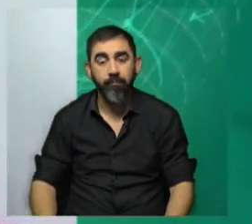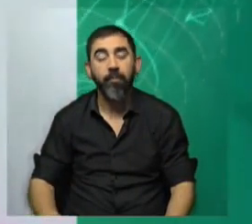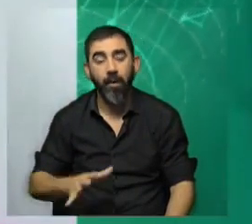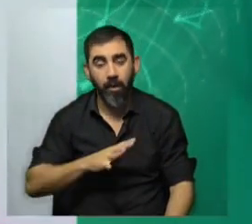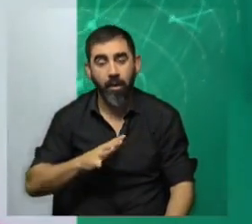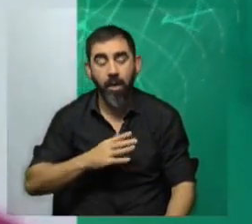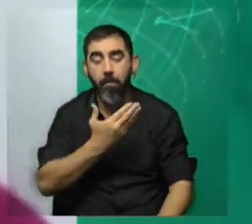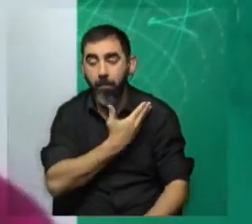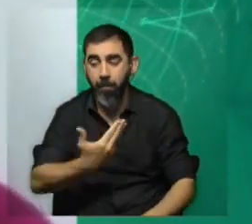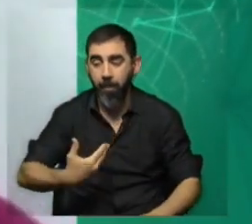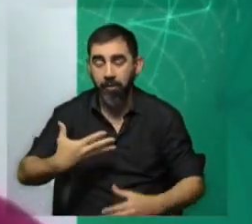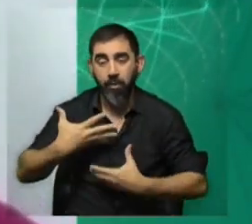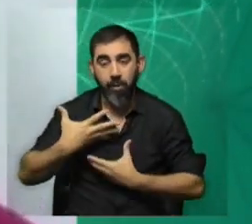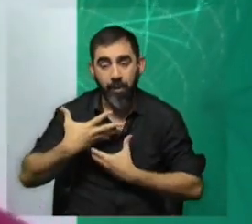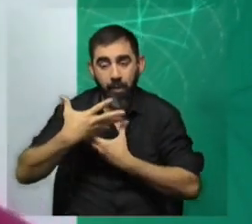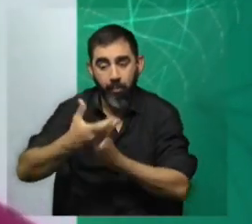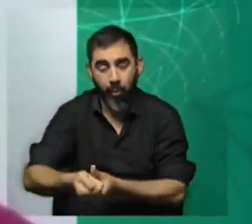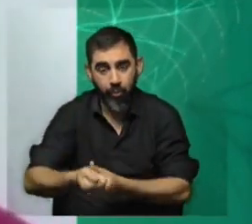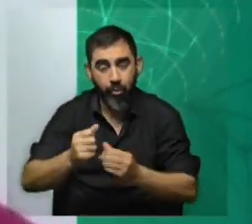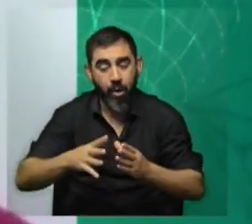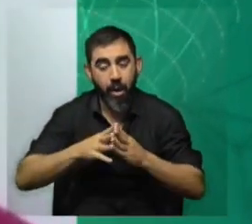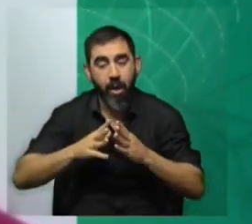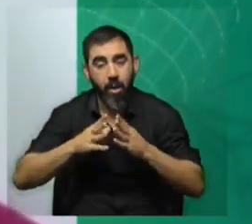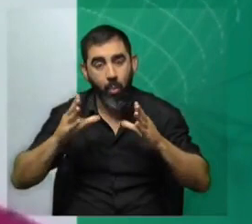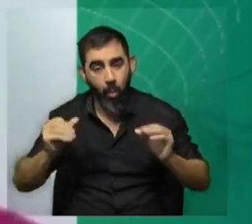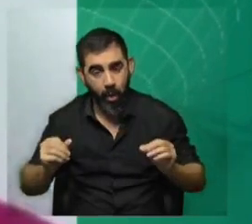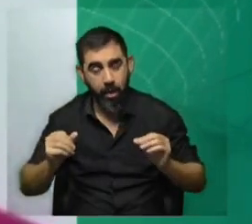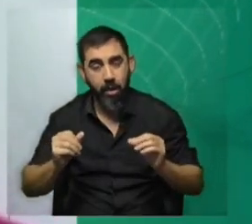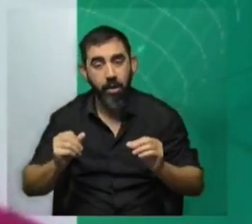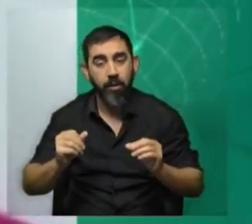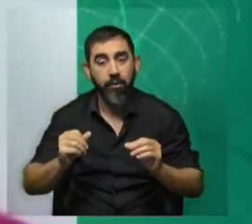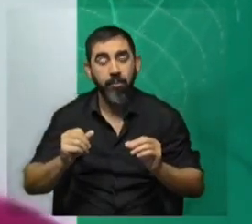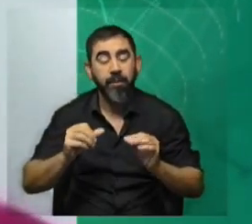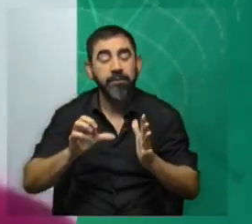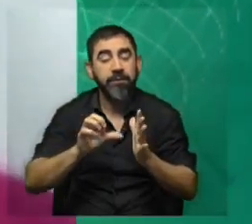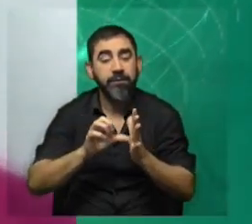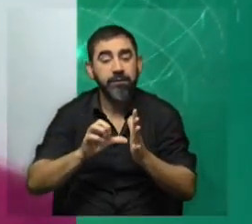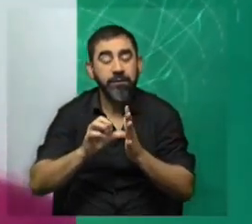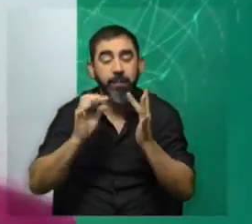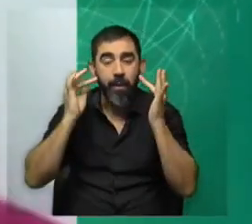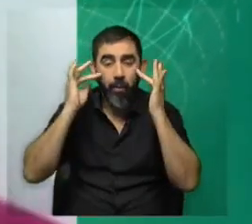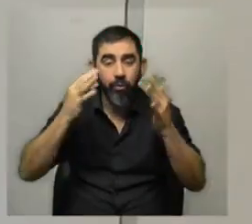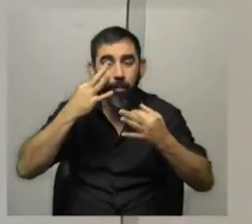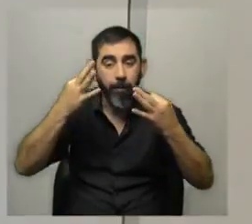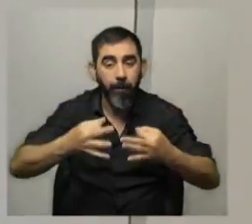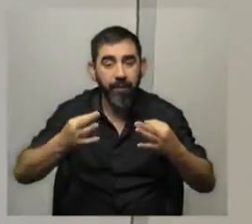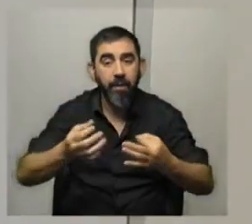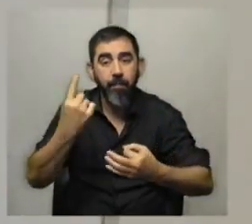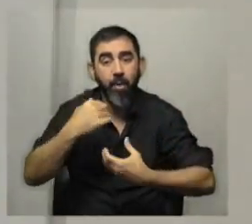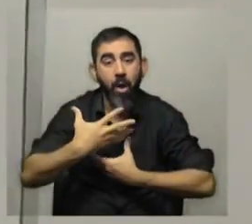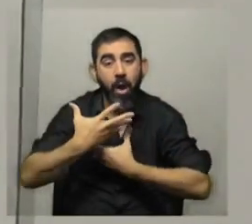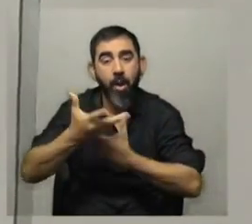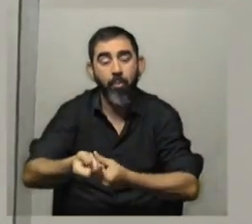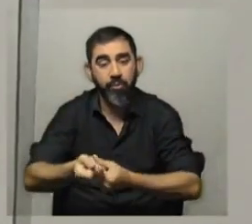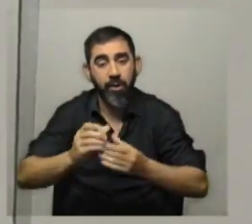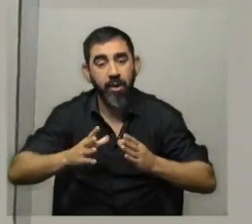maestros de apoyo en las escuelas comunes que pertenecen al subsistema de educación especial, pero bueno, apoyan en las